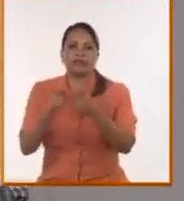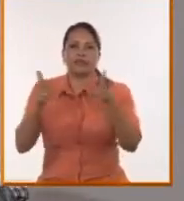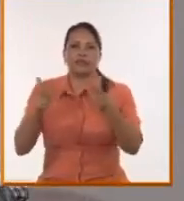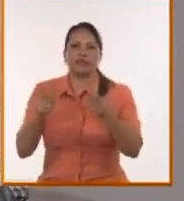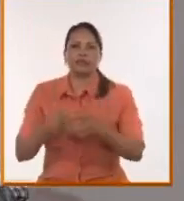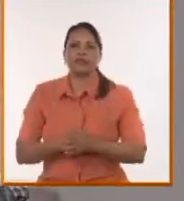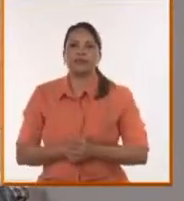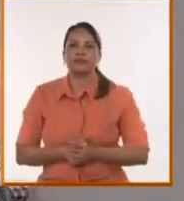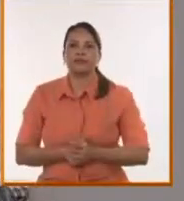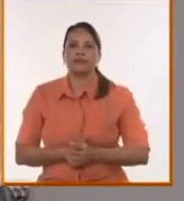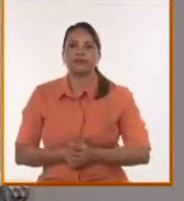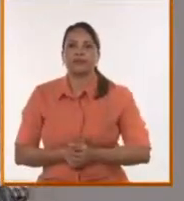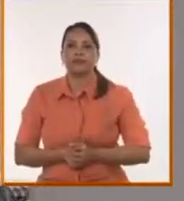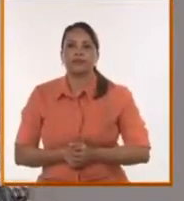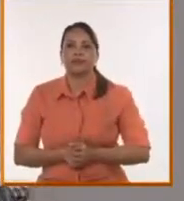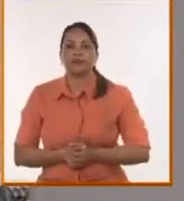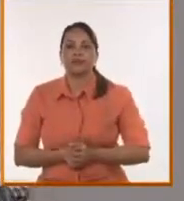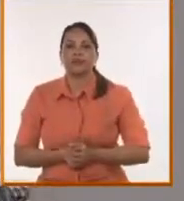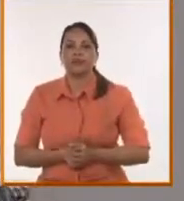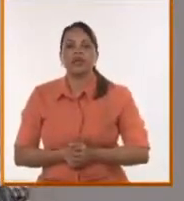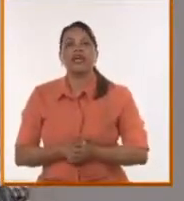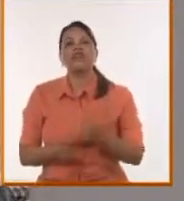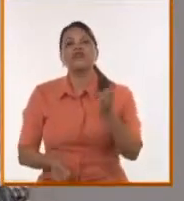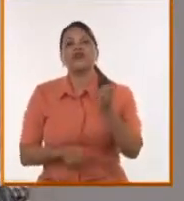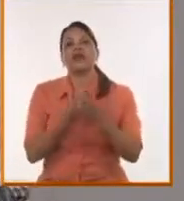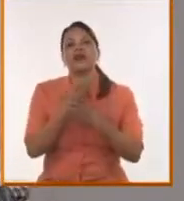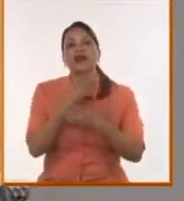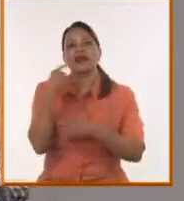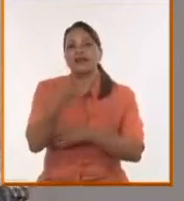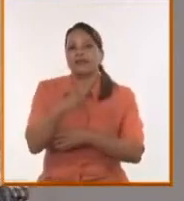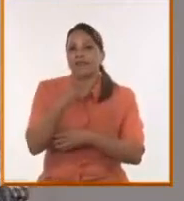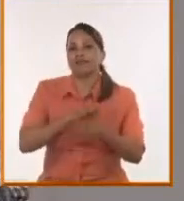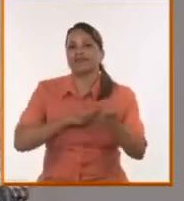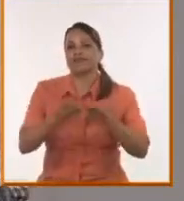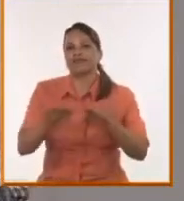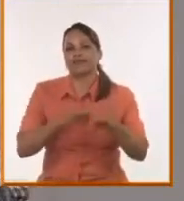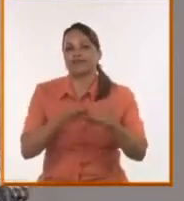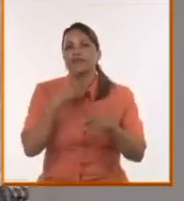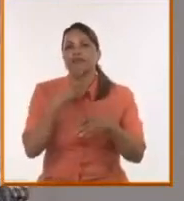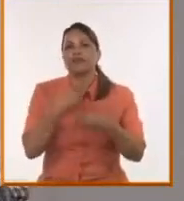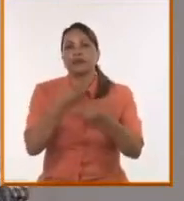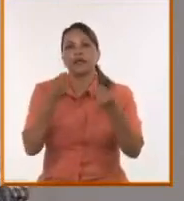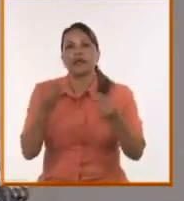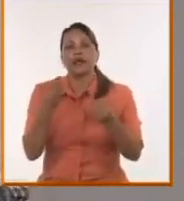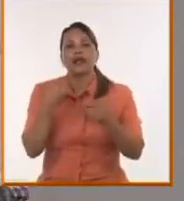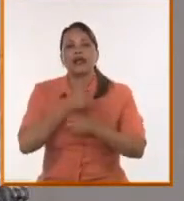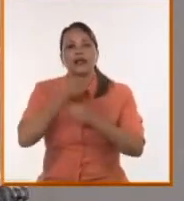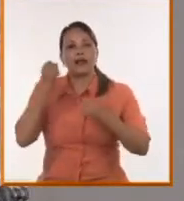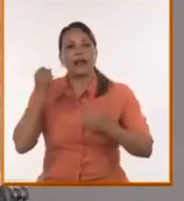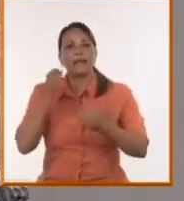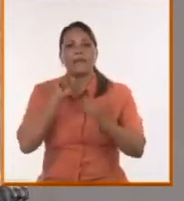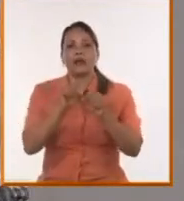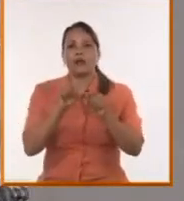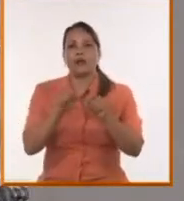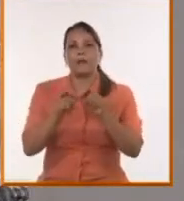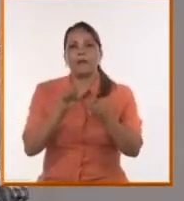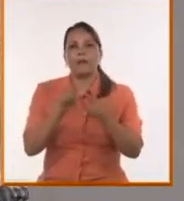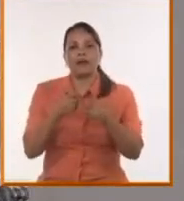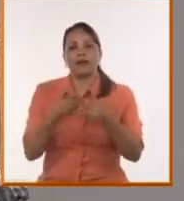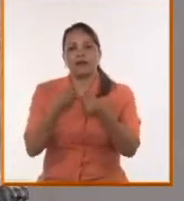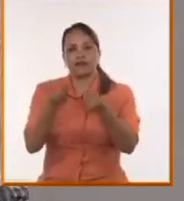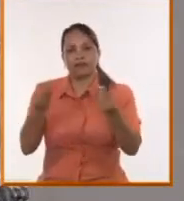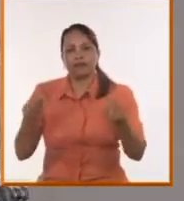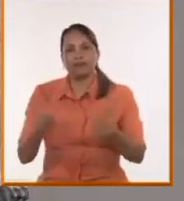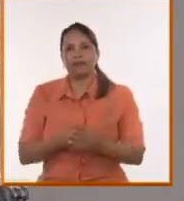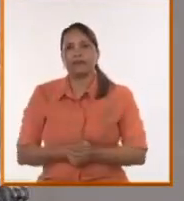semanas al ejército ruso. Tuvieron que crear eso entrenándolos y suministrándoles sistemas de arma, ¿en detrimento de qué? De la vivienda,